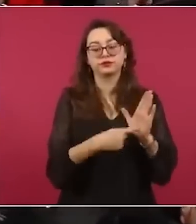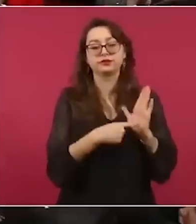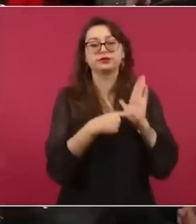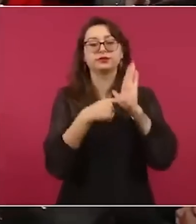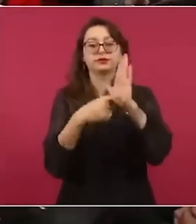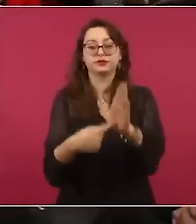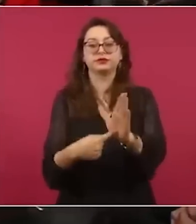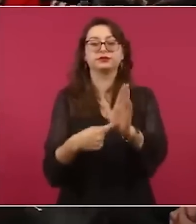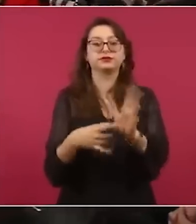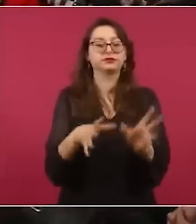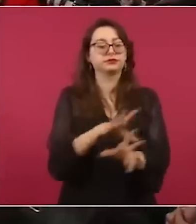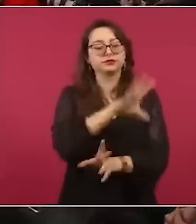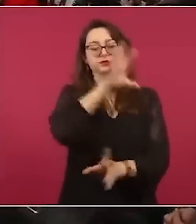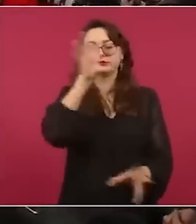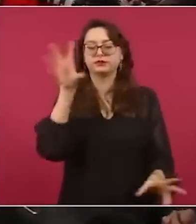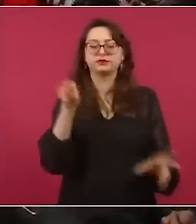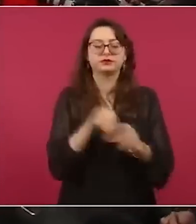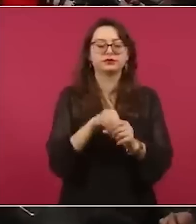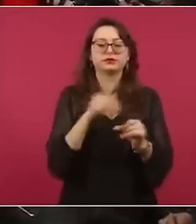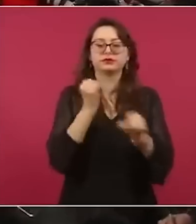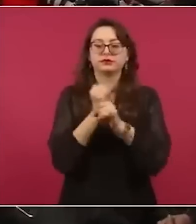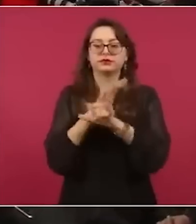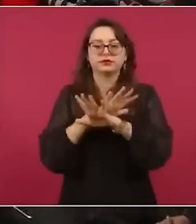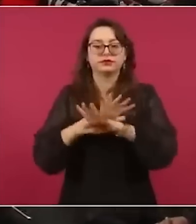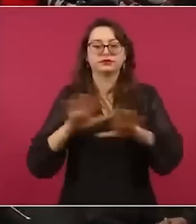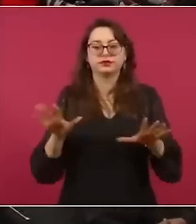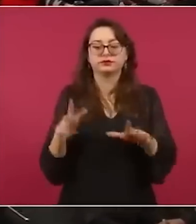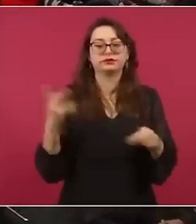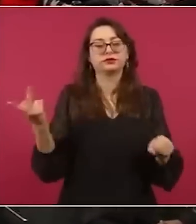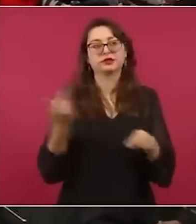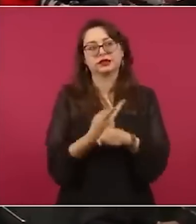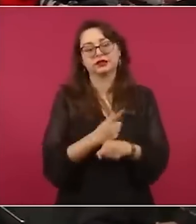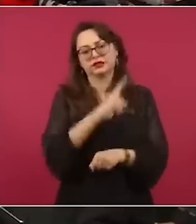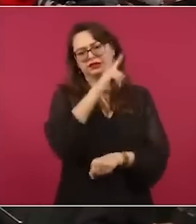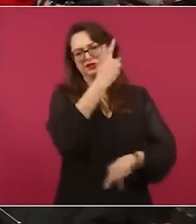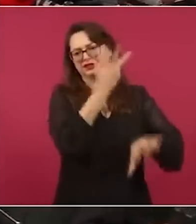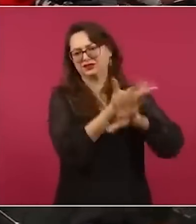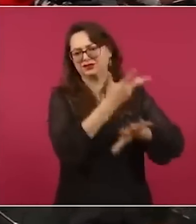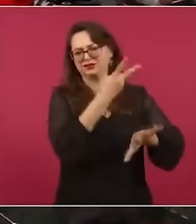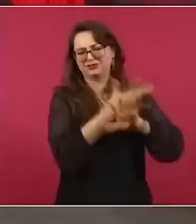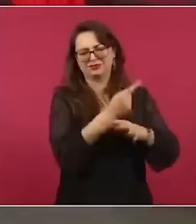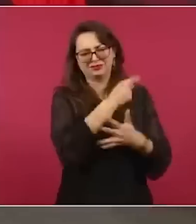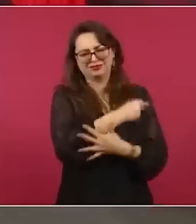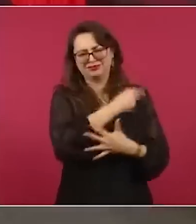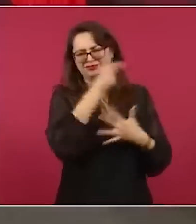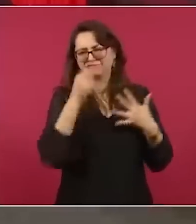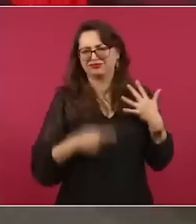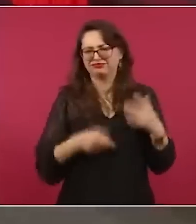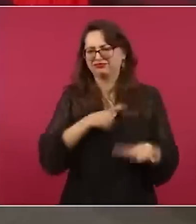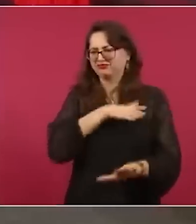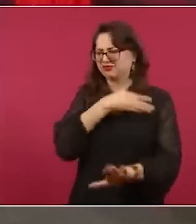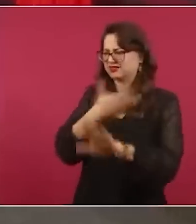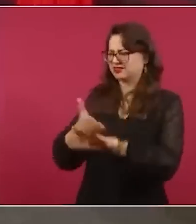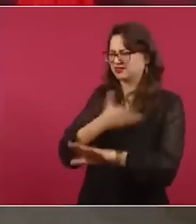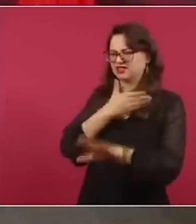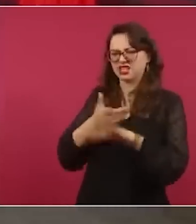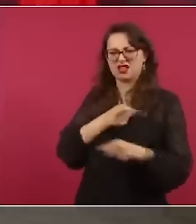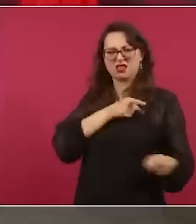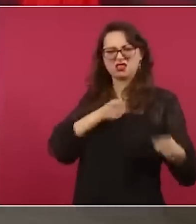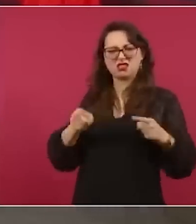los cuestionamientos de algunos legisladores de Estados Unidos acerca